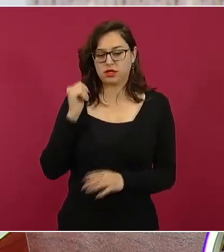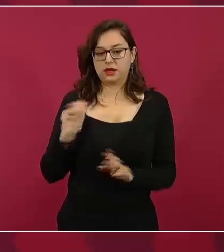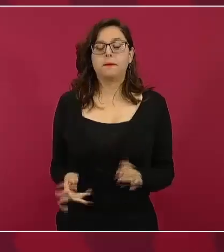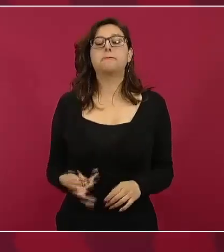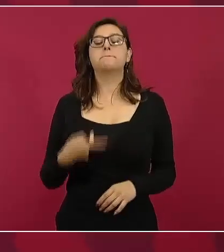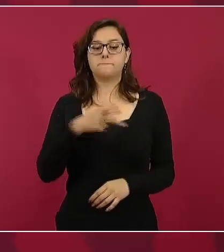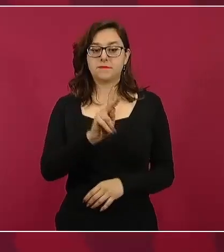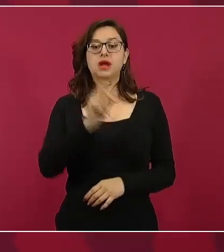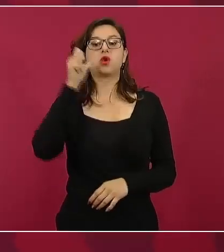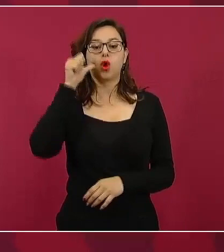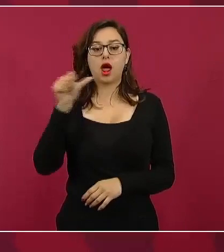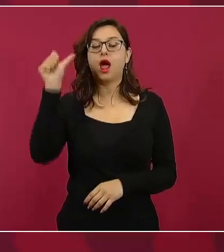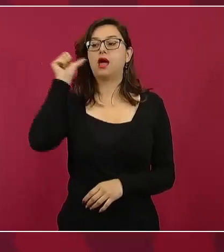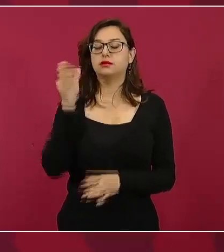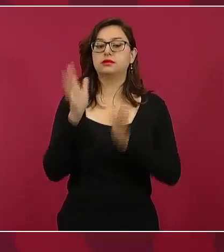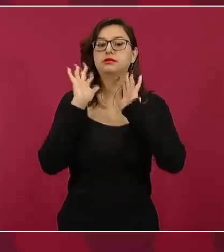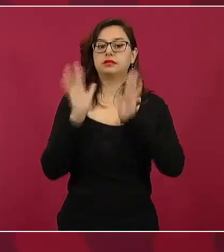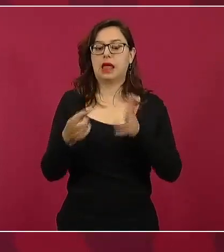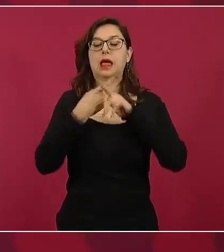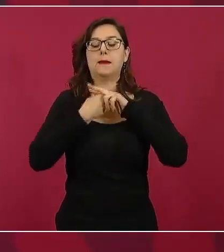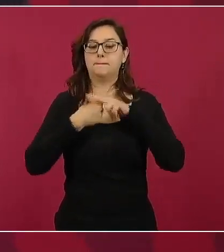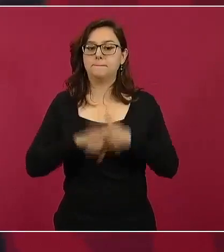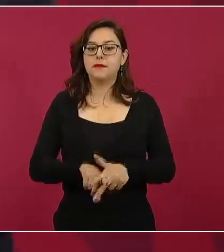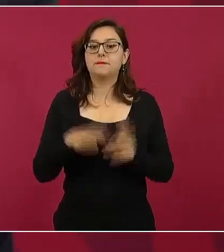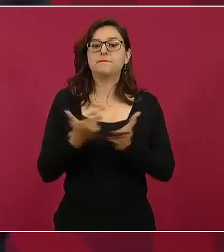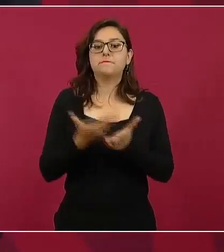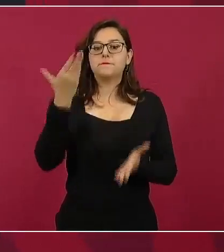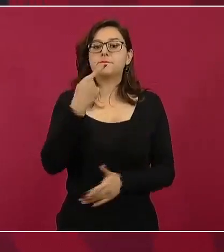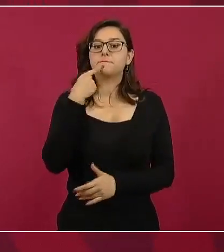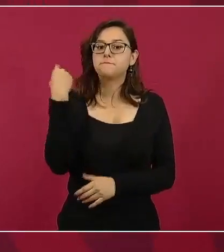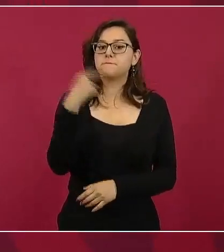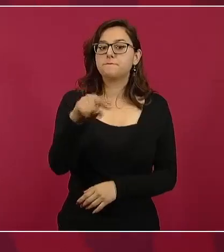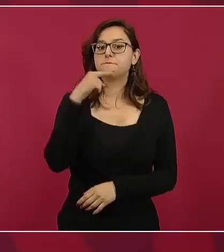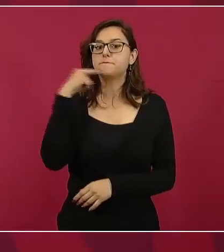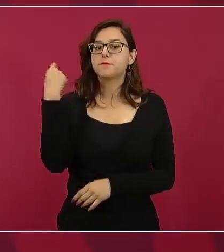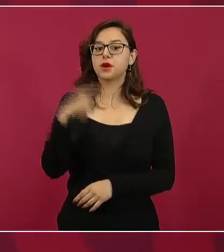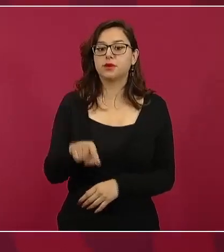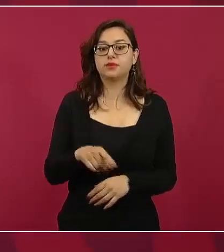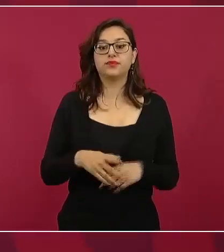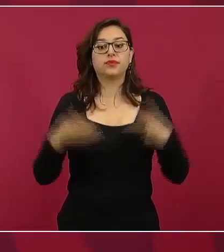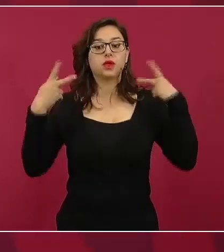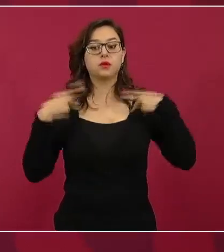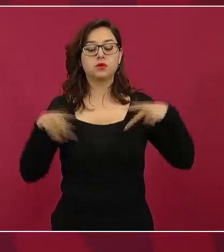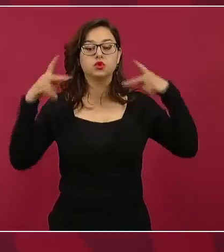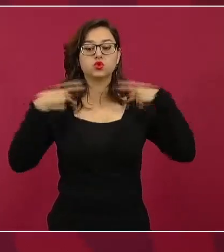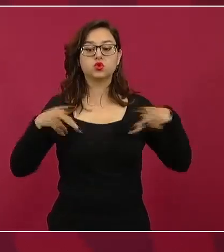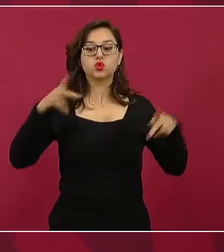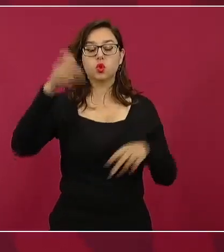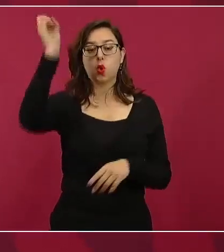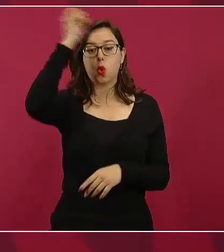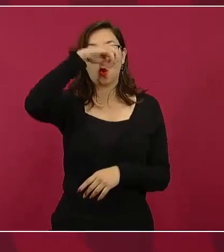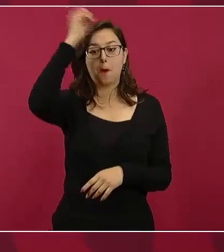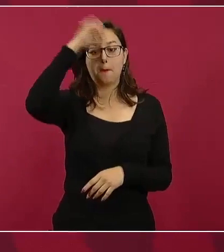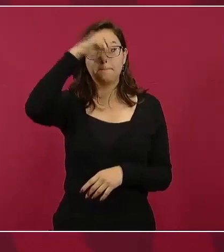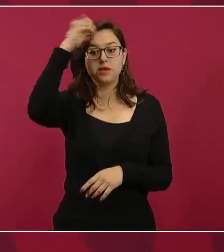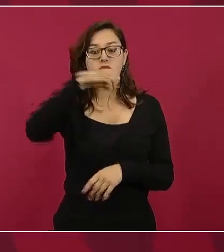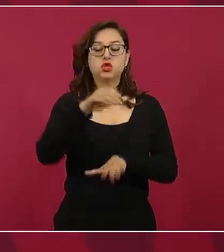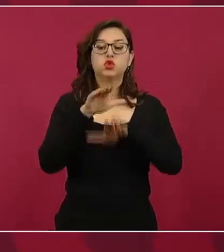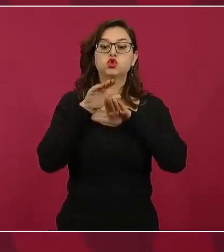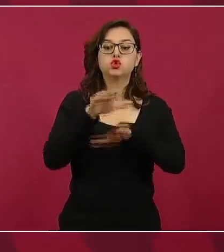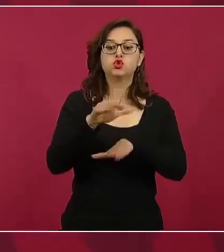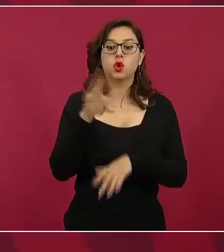hay denuncias de que el que tiene una opinión sobre este